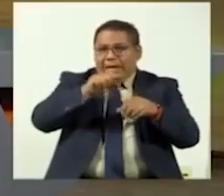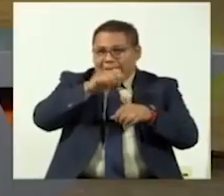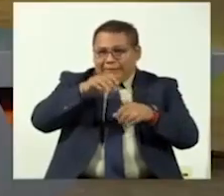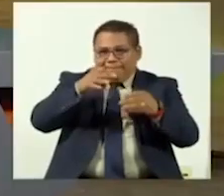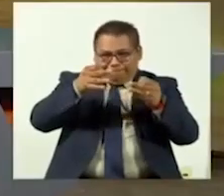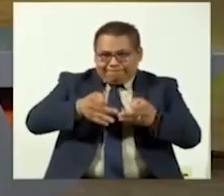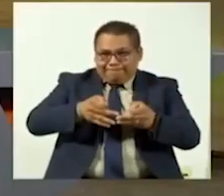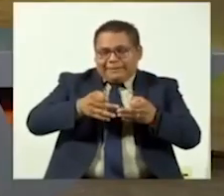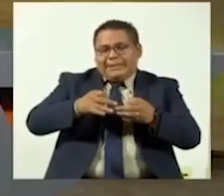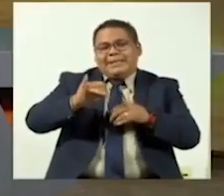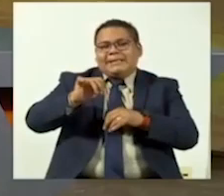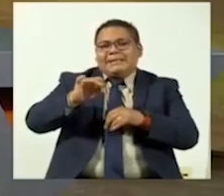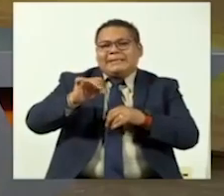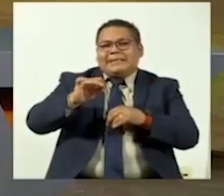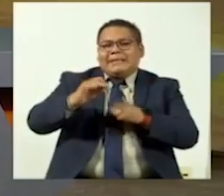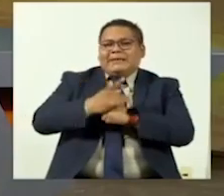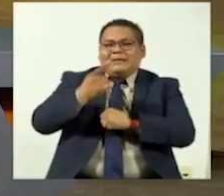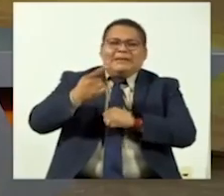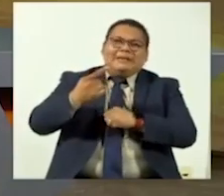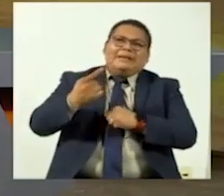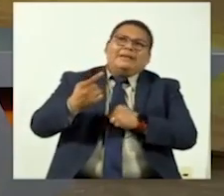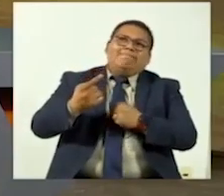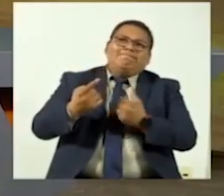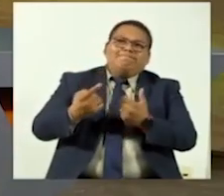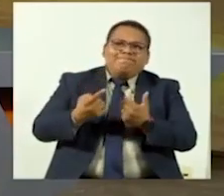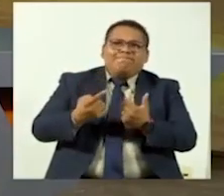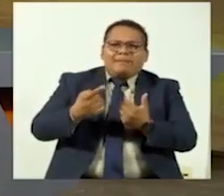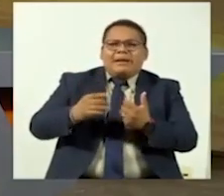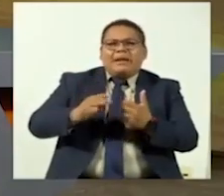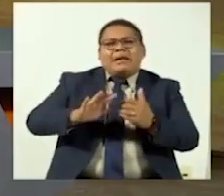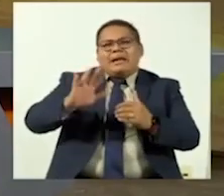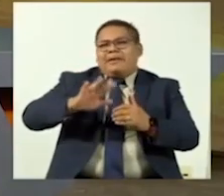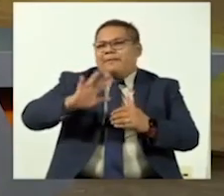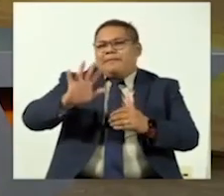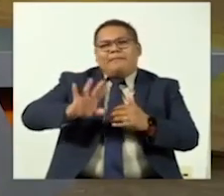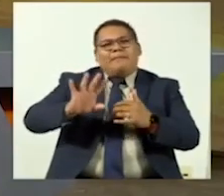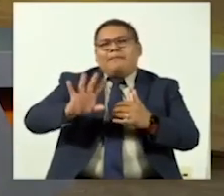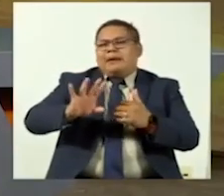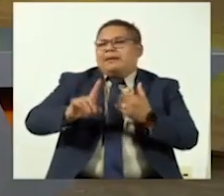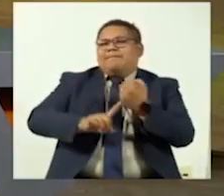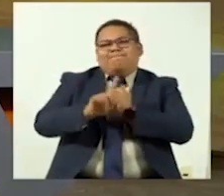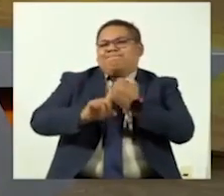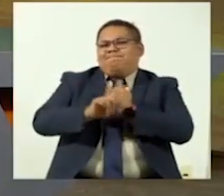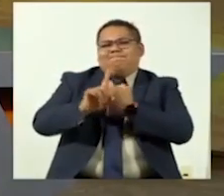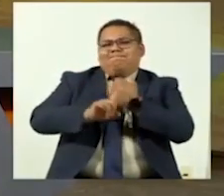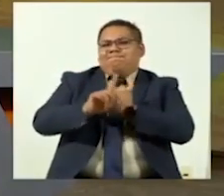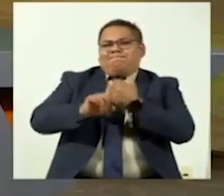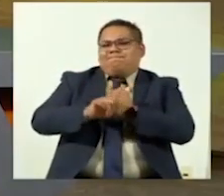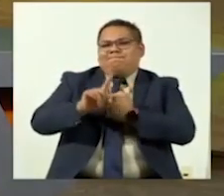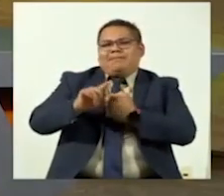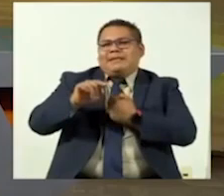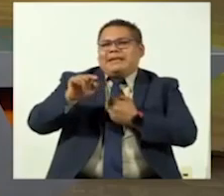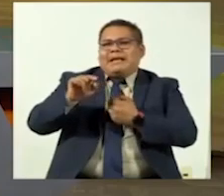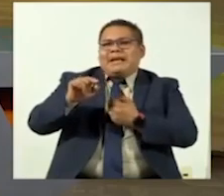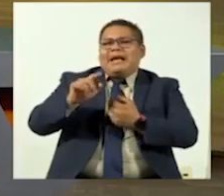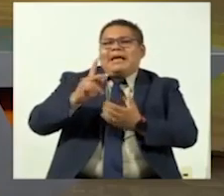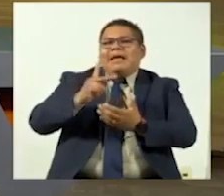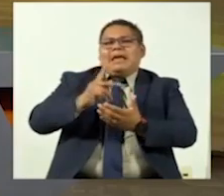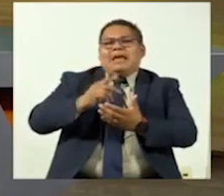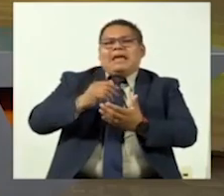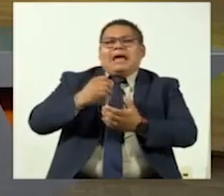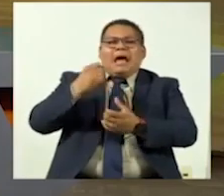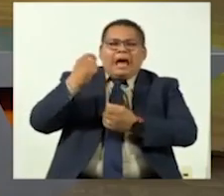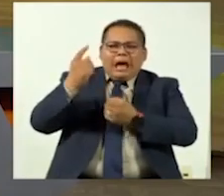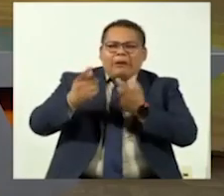porque, bueno, ha habido ahí como una pequeña controversia de que se han nominado en ocasiones